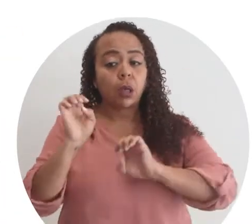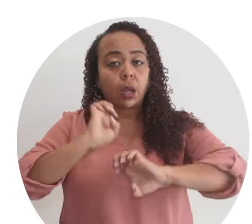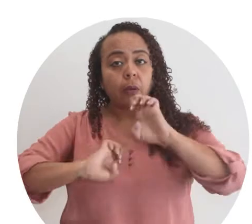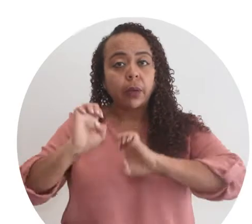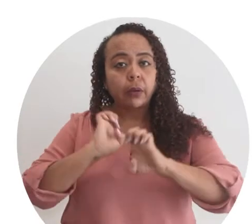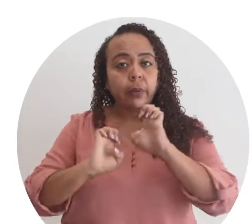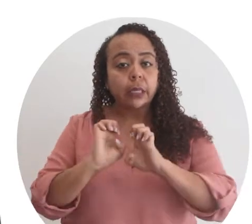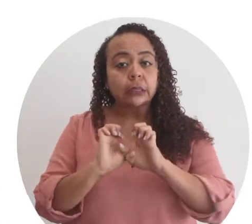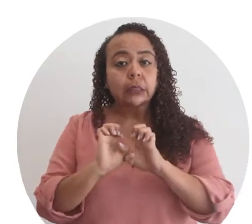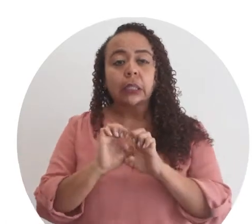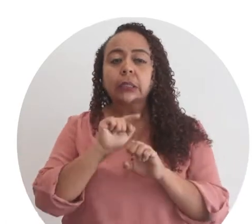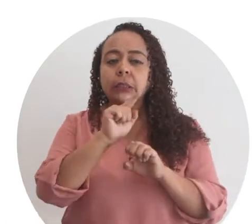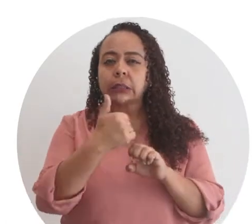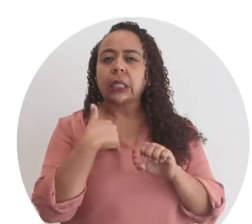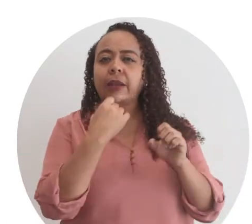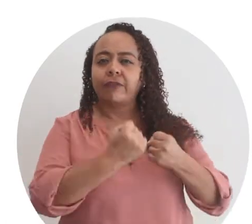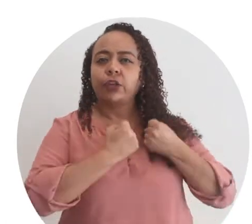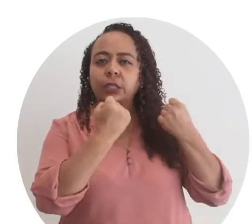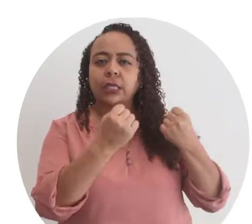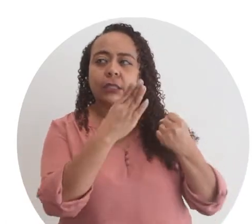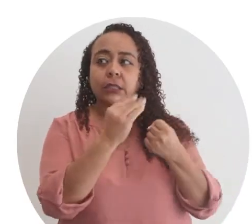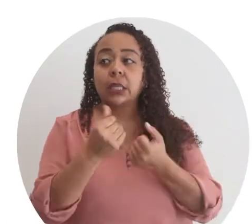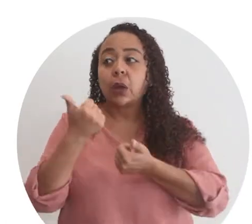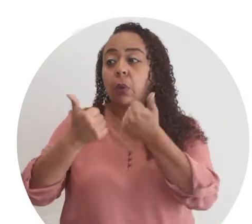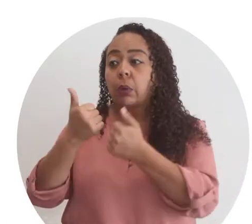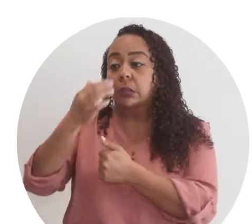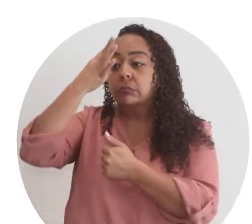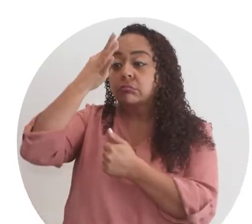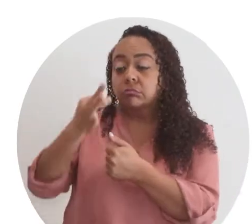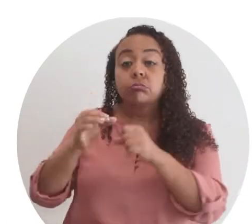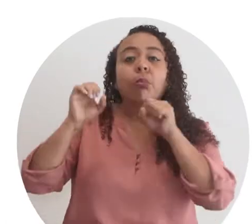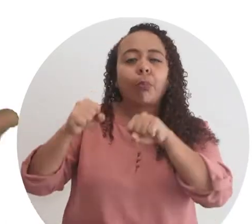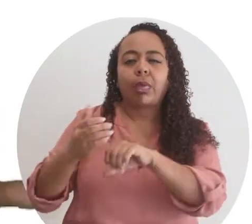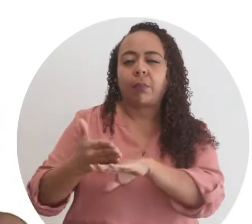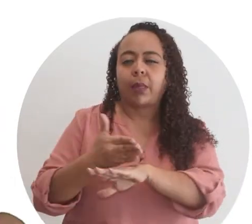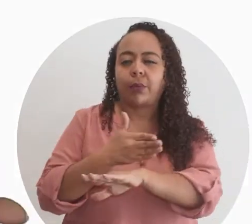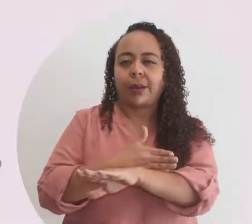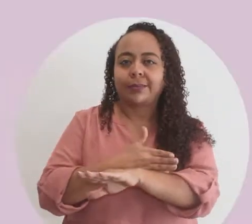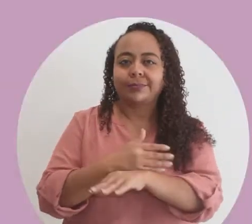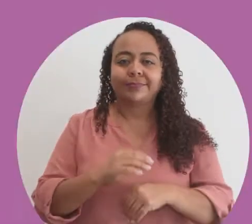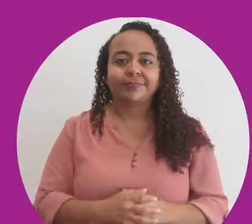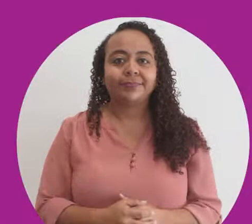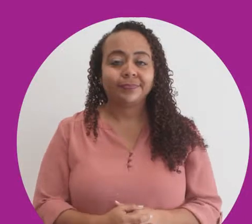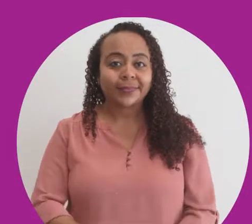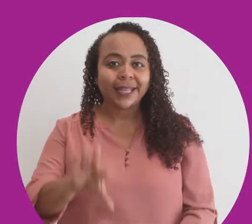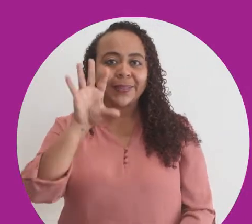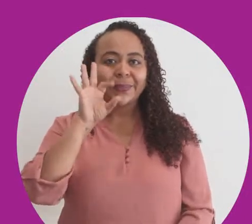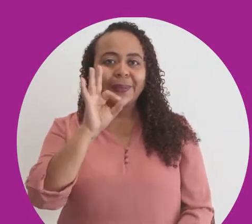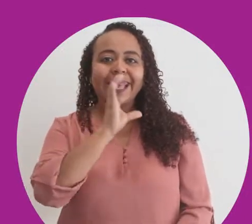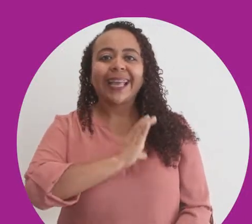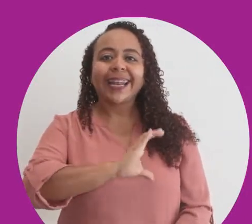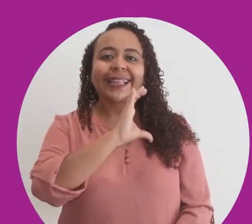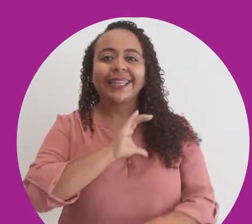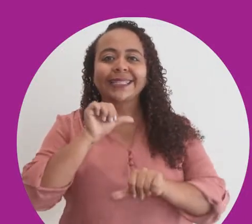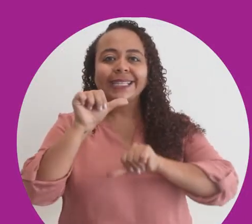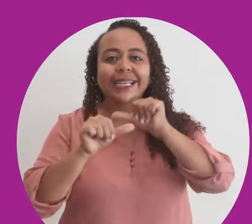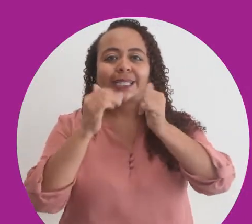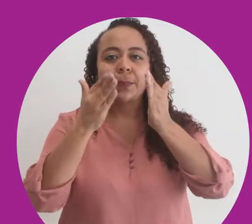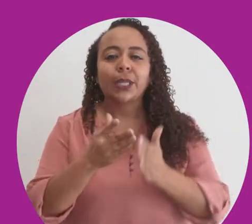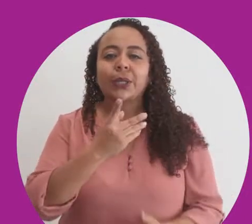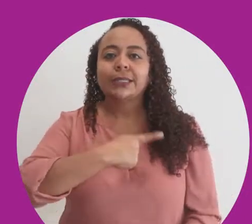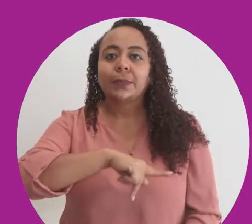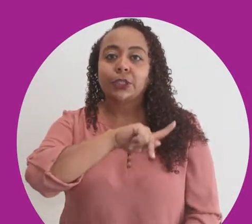puedan evaluar en cuáles cuentan con fortalezas en cuáles consideran que pueden mejorar. Las nueve características